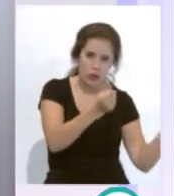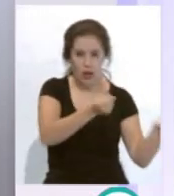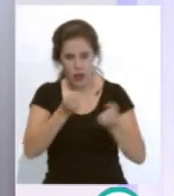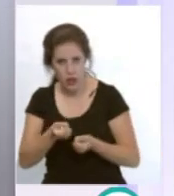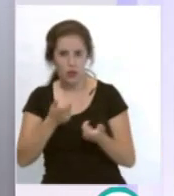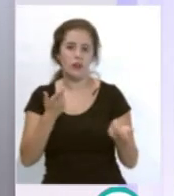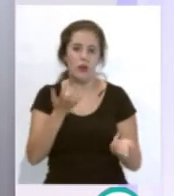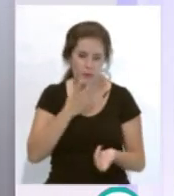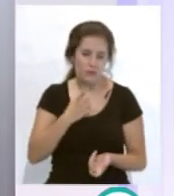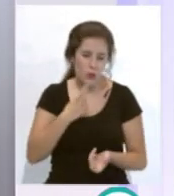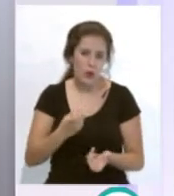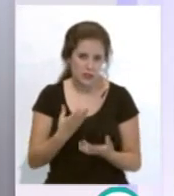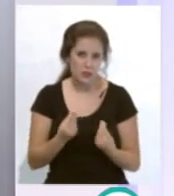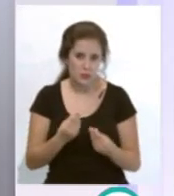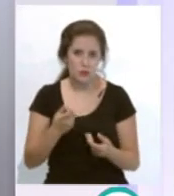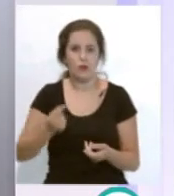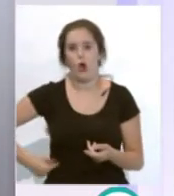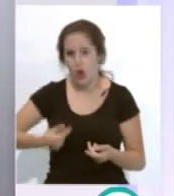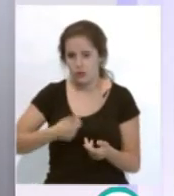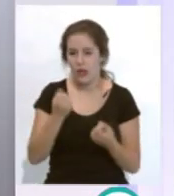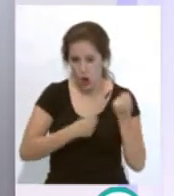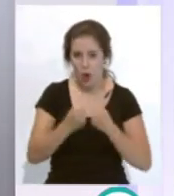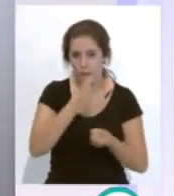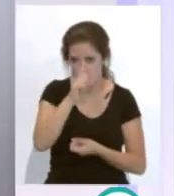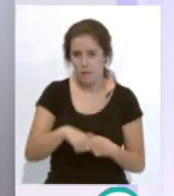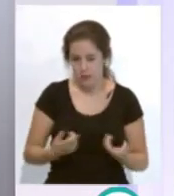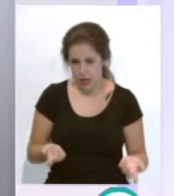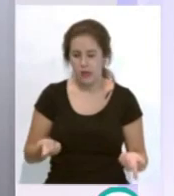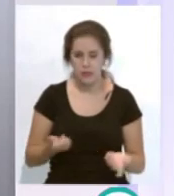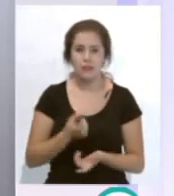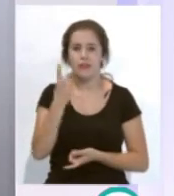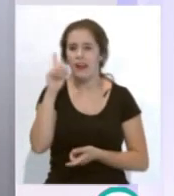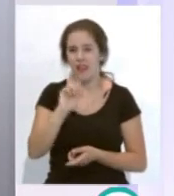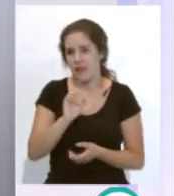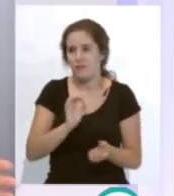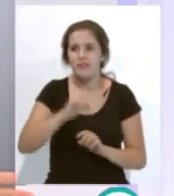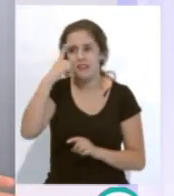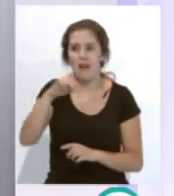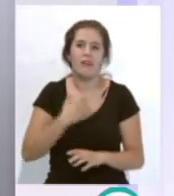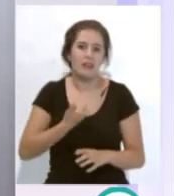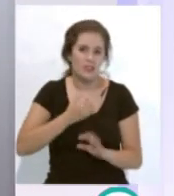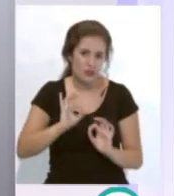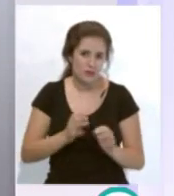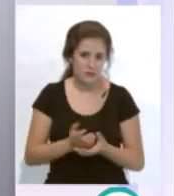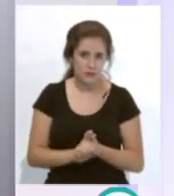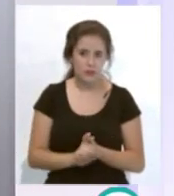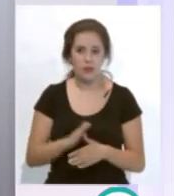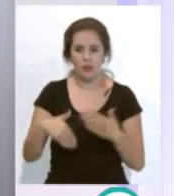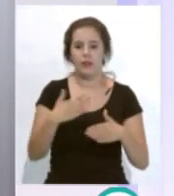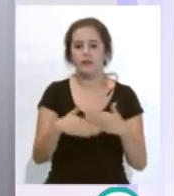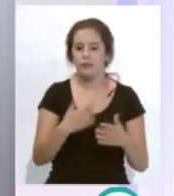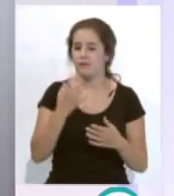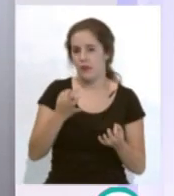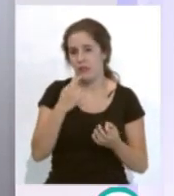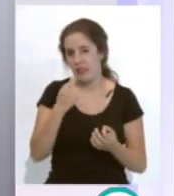cuesta el coste personal, coste económico también, nadie sabe lo que tiene eso y que es donde está llegando. Él siempre decía,